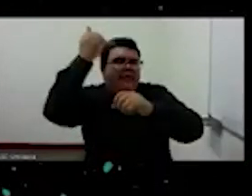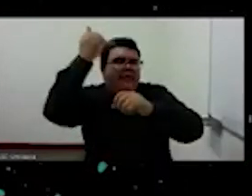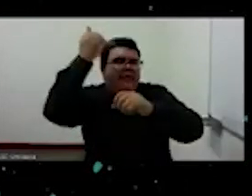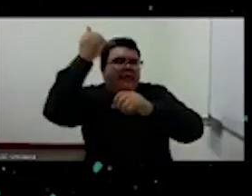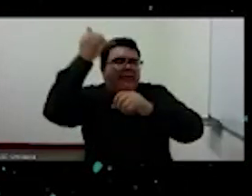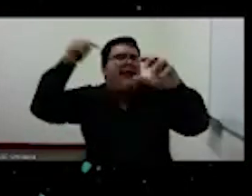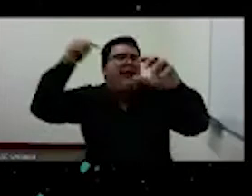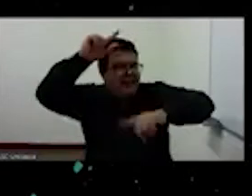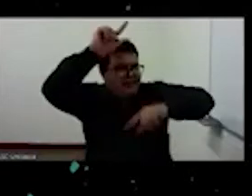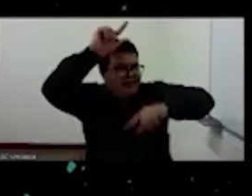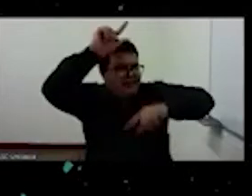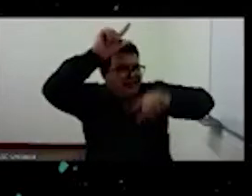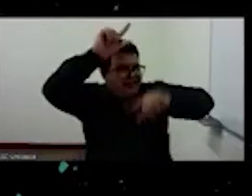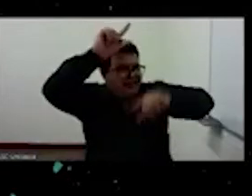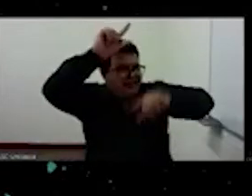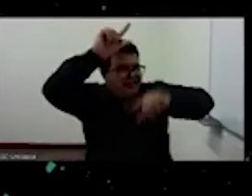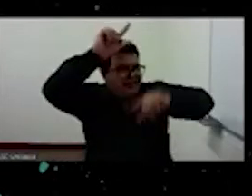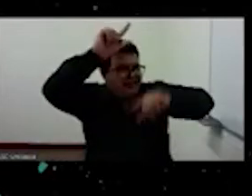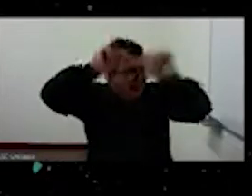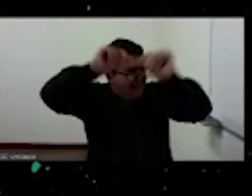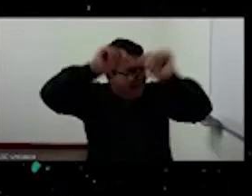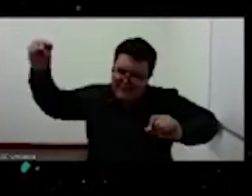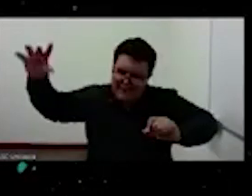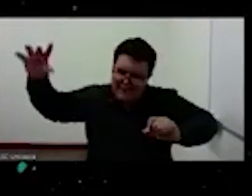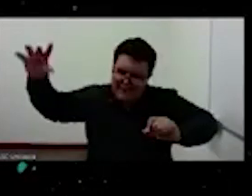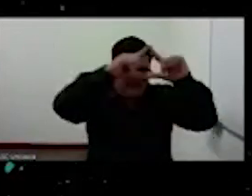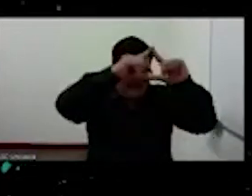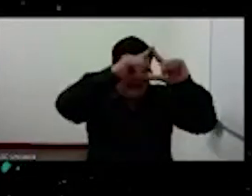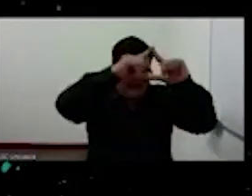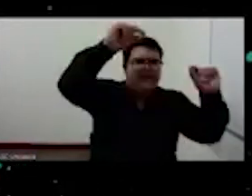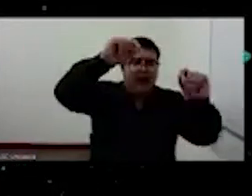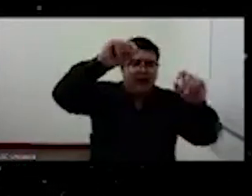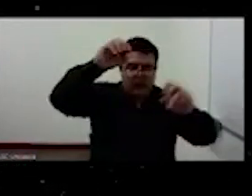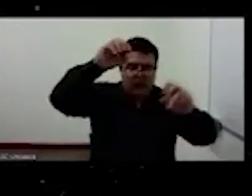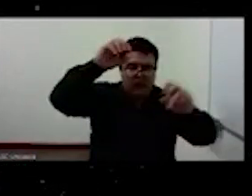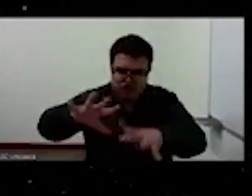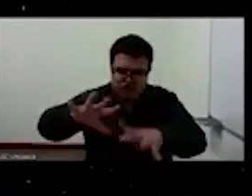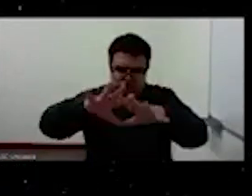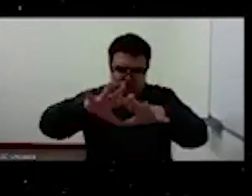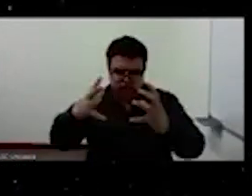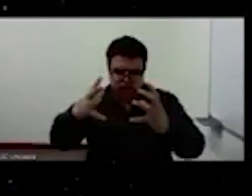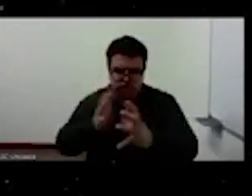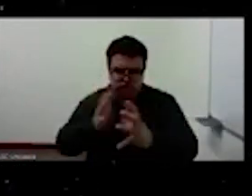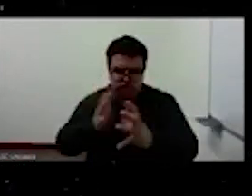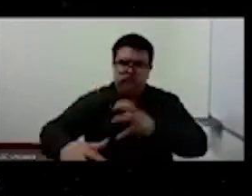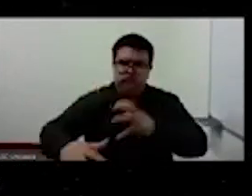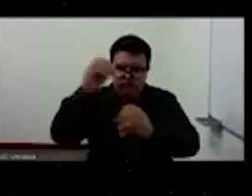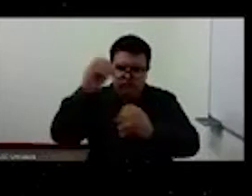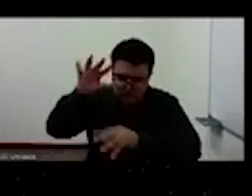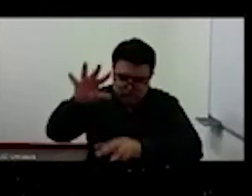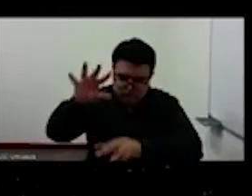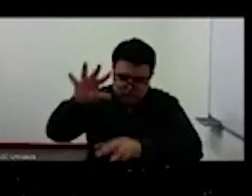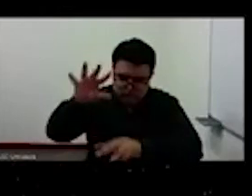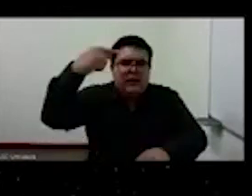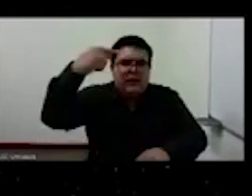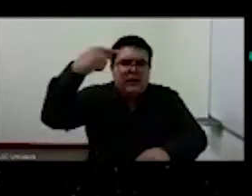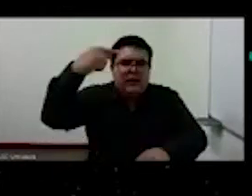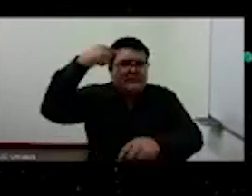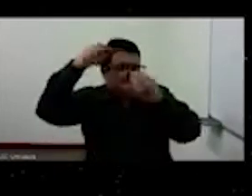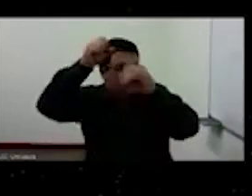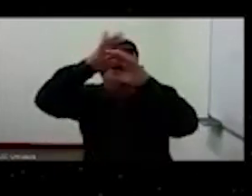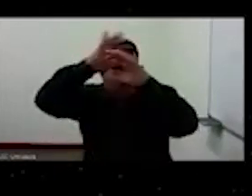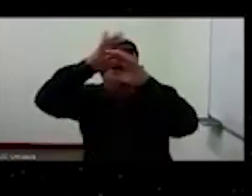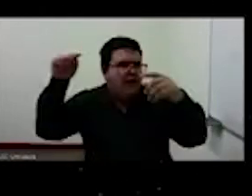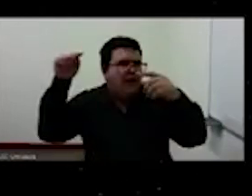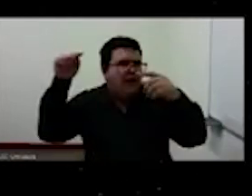que los animales